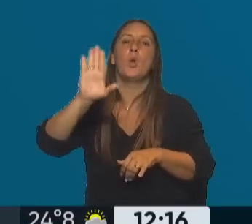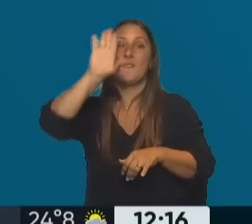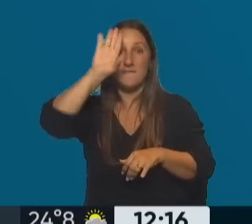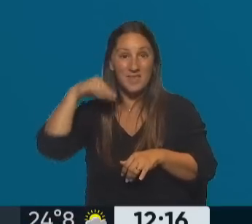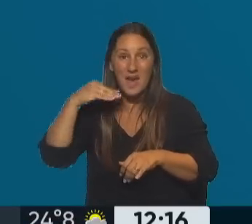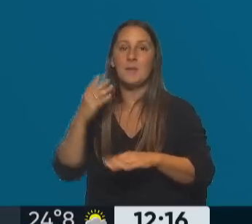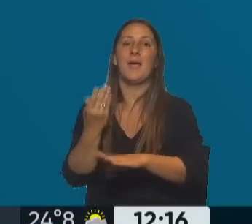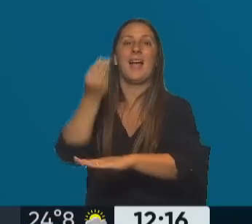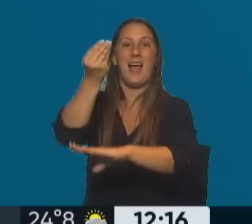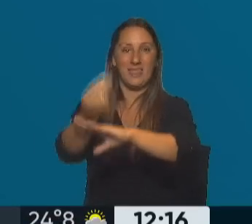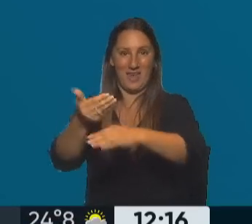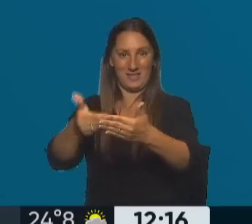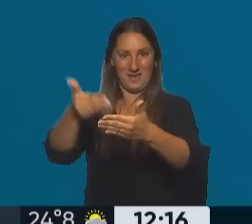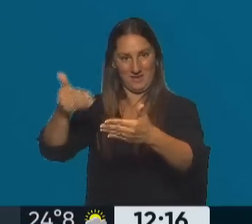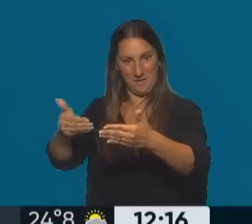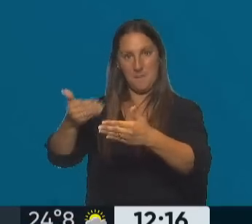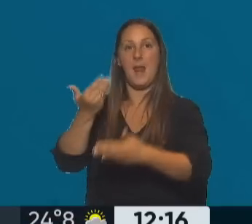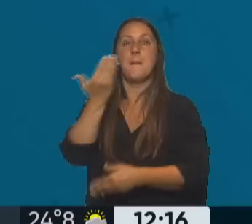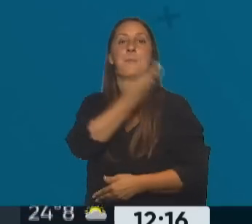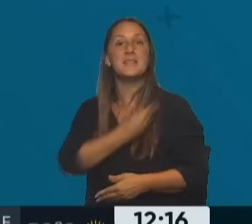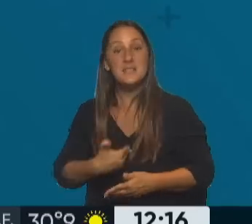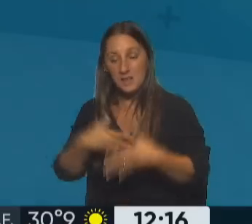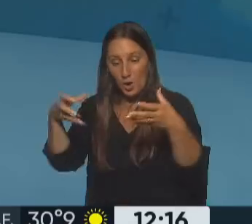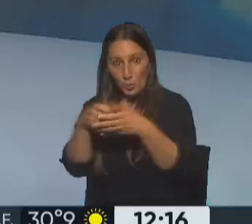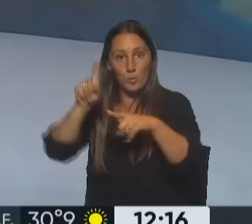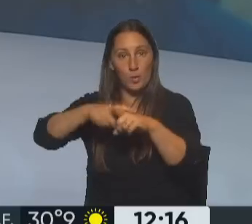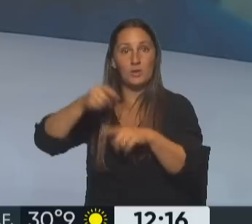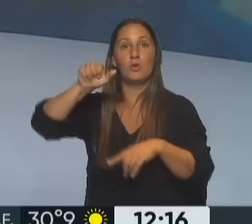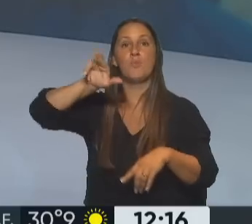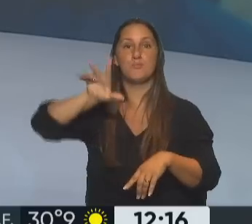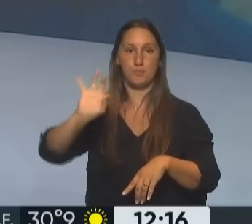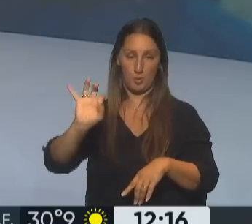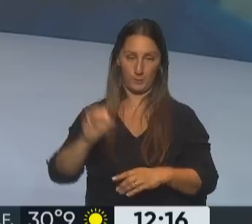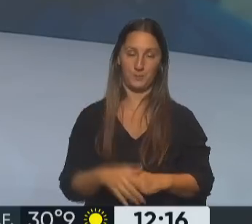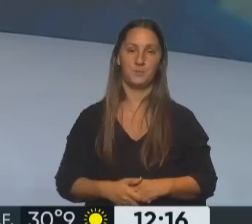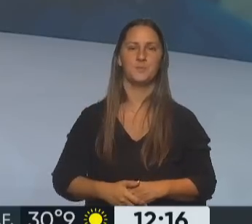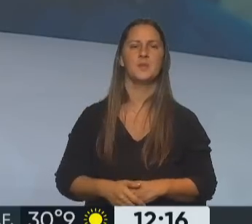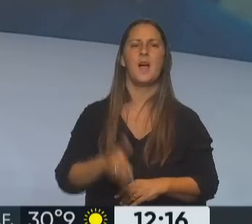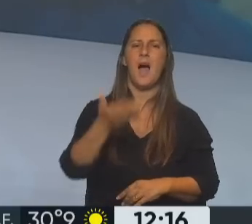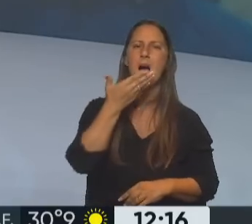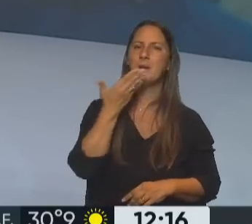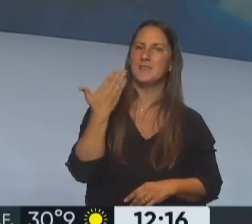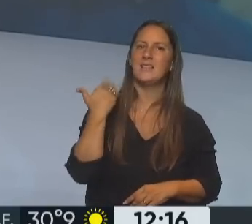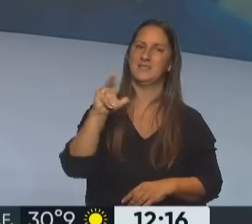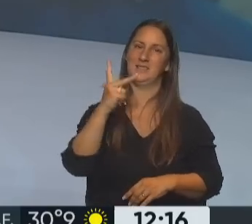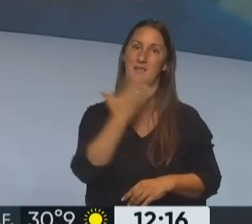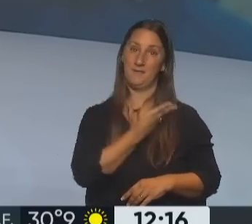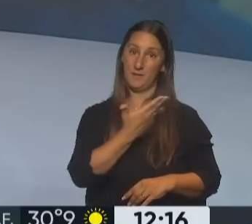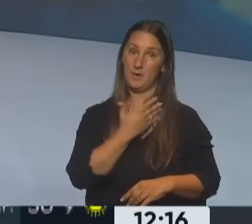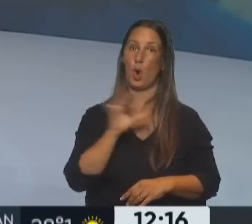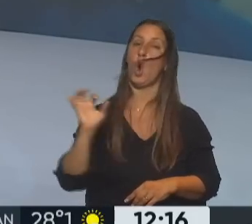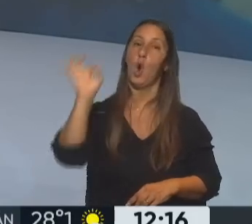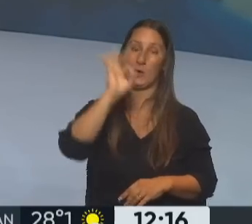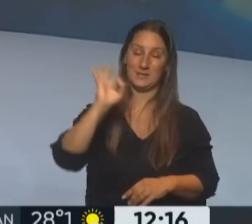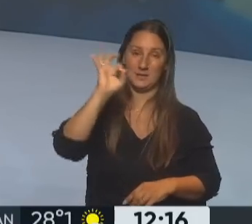precandidata a presidenta dentro del PRO en Juntos por el Cambio. Recién nombradas el partido de 3 de febrero en el oeste del conurbano